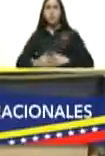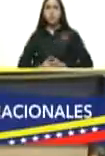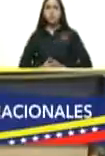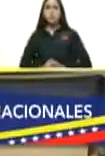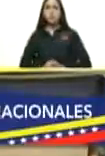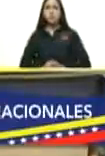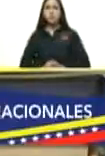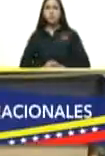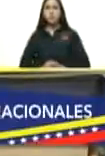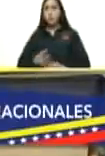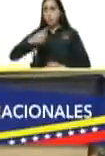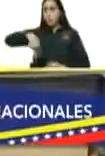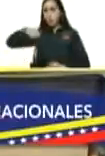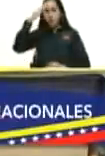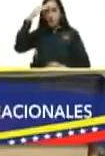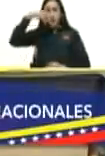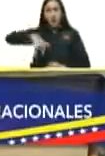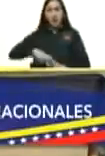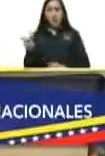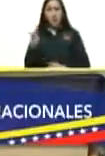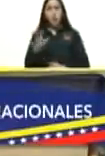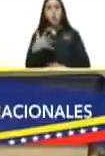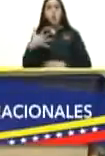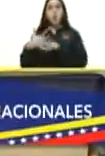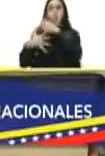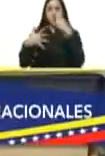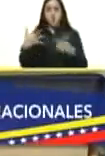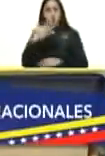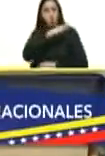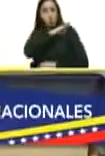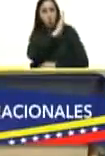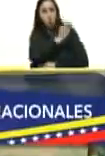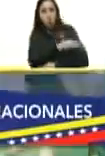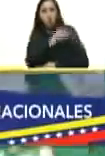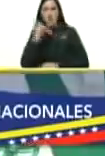como ustedes saben en Venezuela tenemos cinco poderes